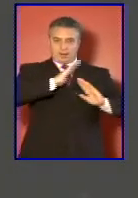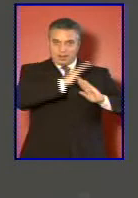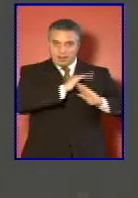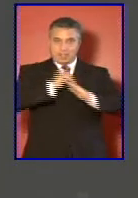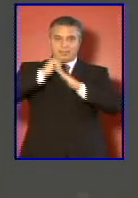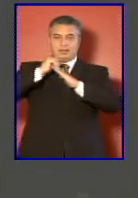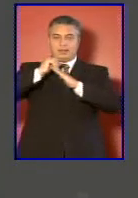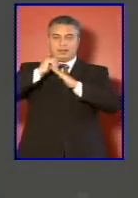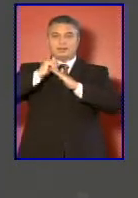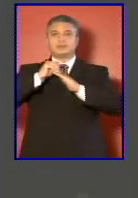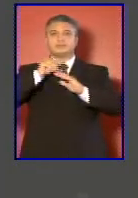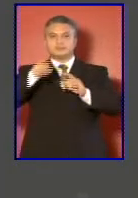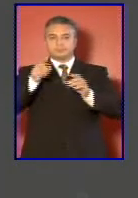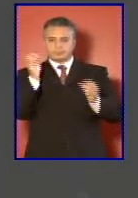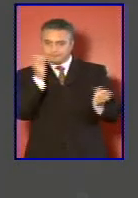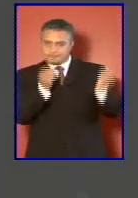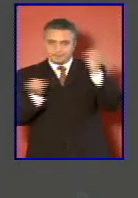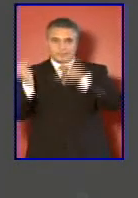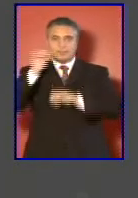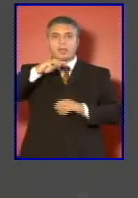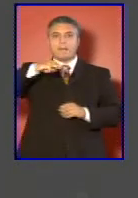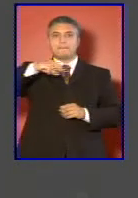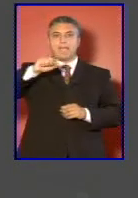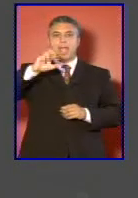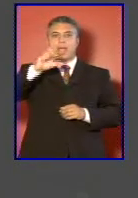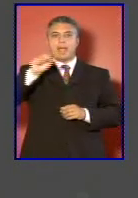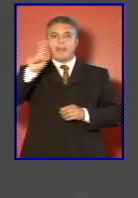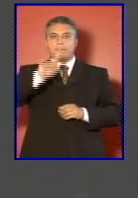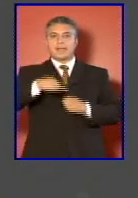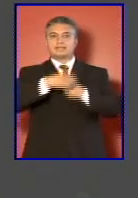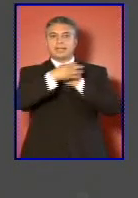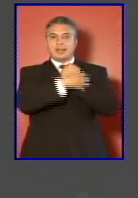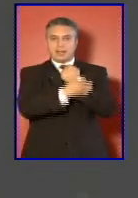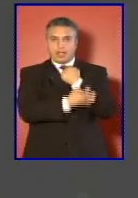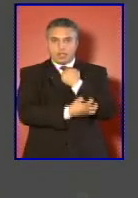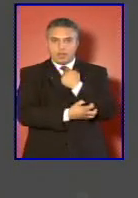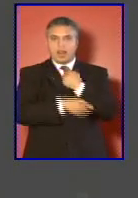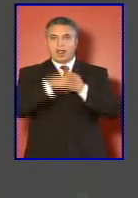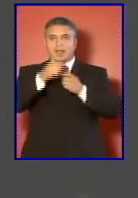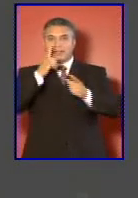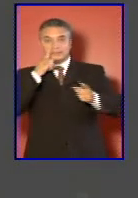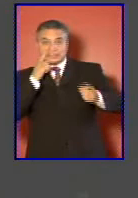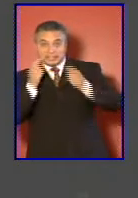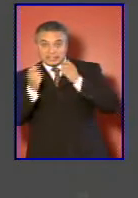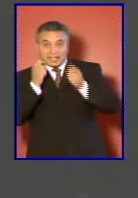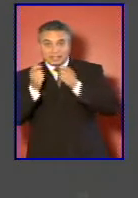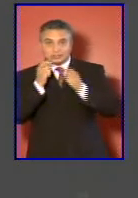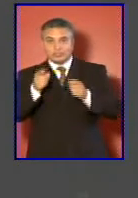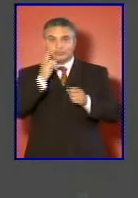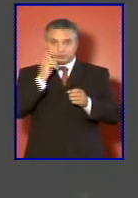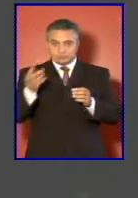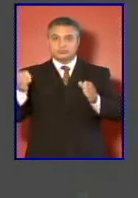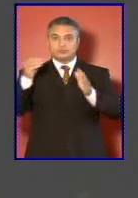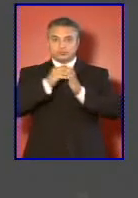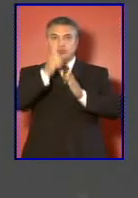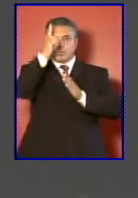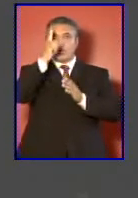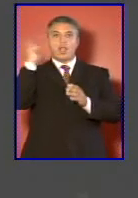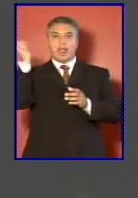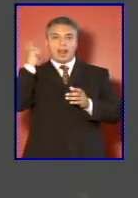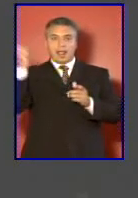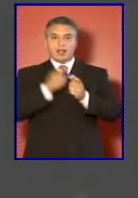la confección de mapas regionales de riesgo que se van a integrar en uno nacional